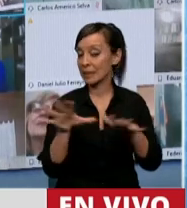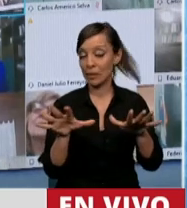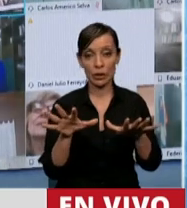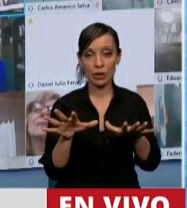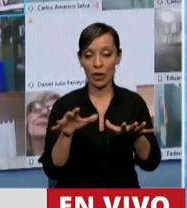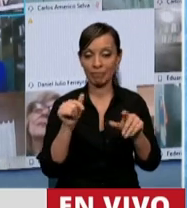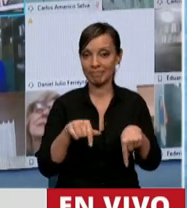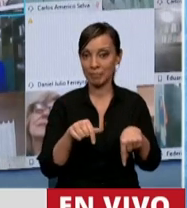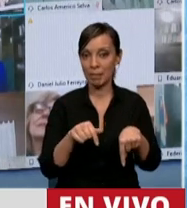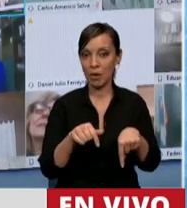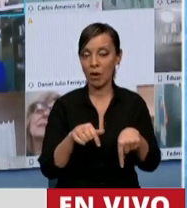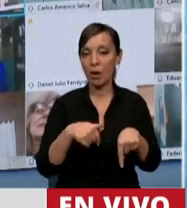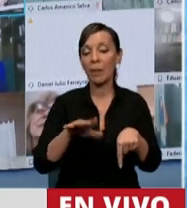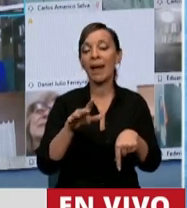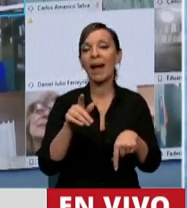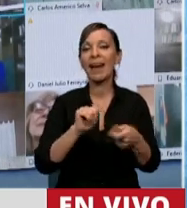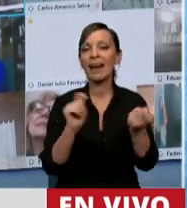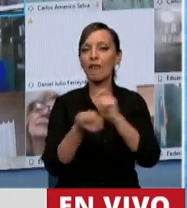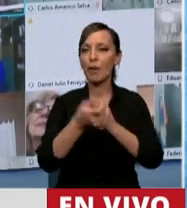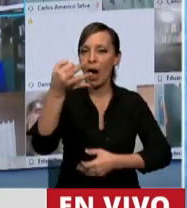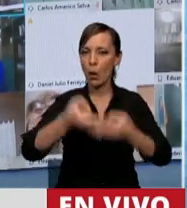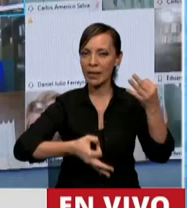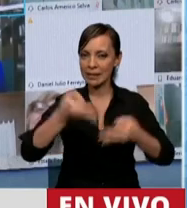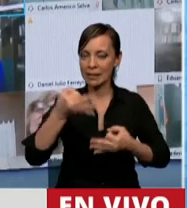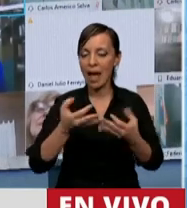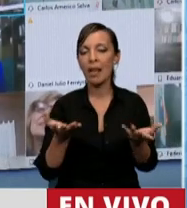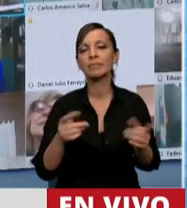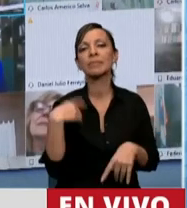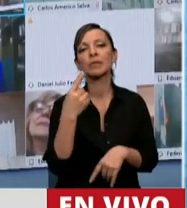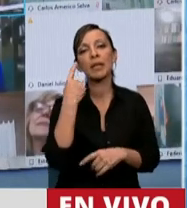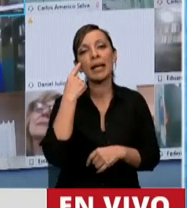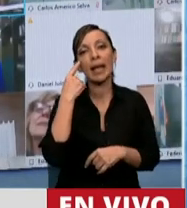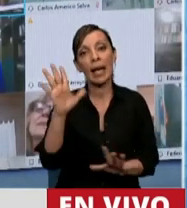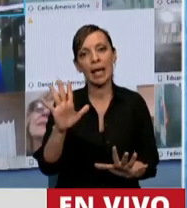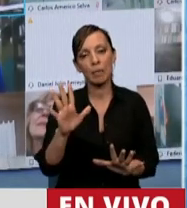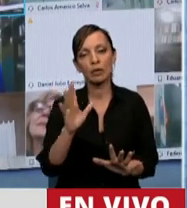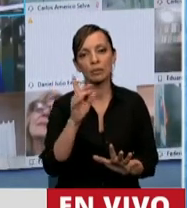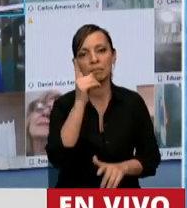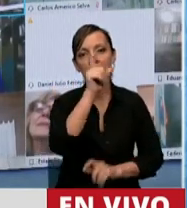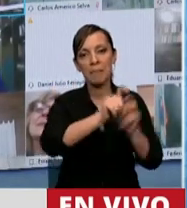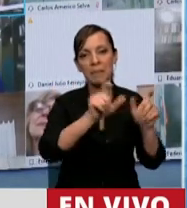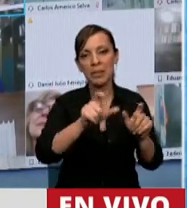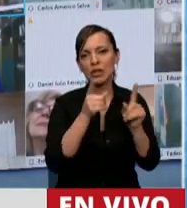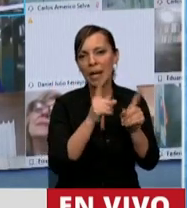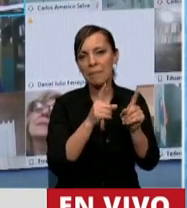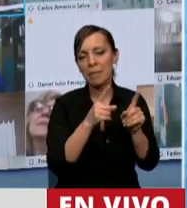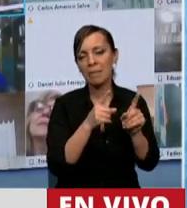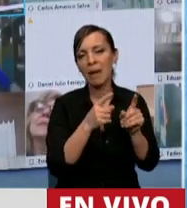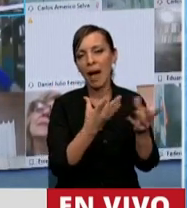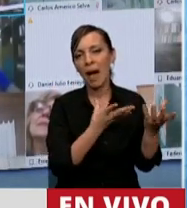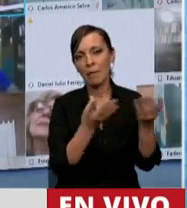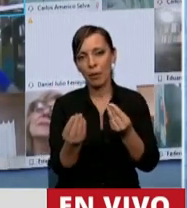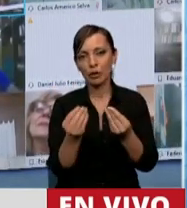como el que avizoramos, que va a ser el de la reforma judicial, donde creemos, por los dichos de los propios aliados que muchas veces